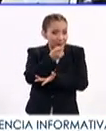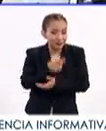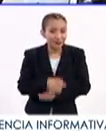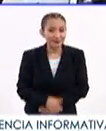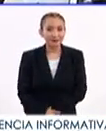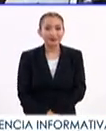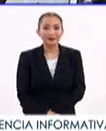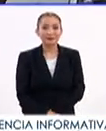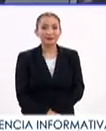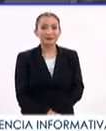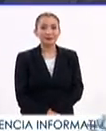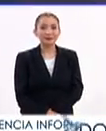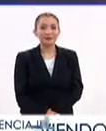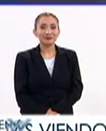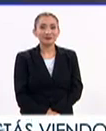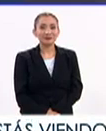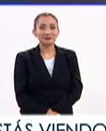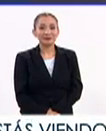describir.